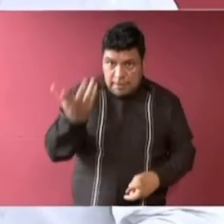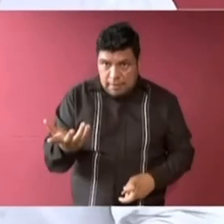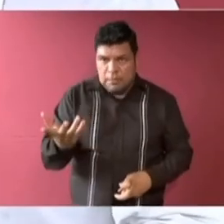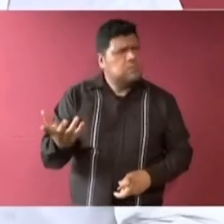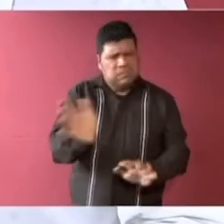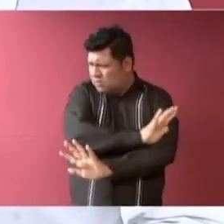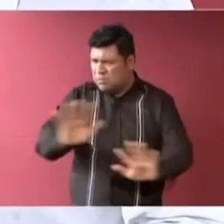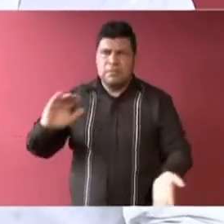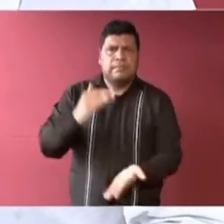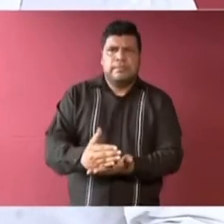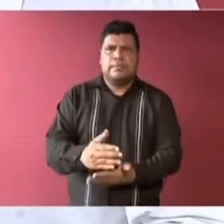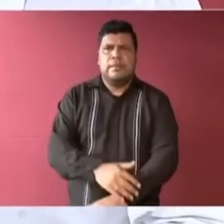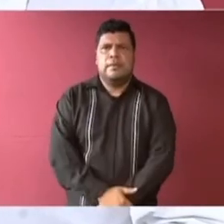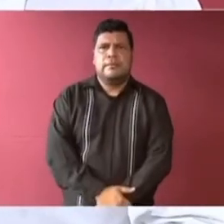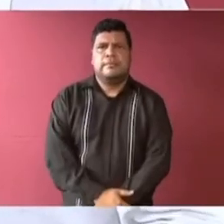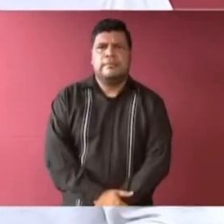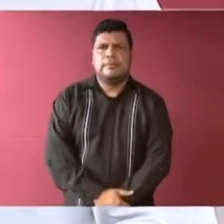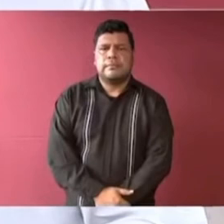en el gobierno.